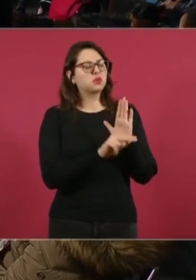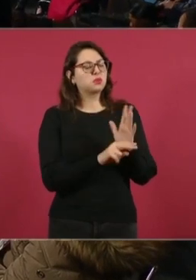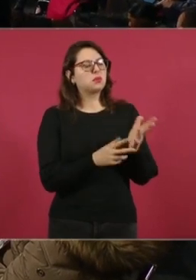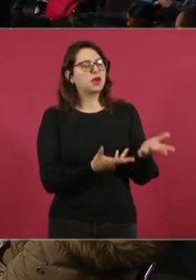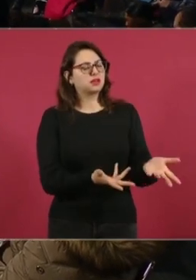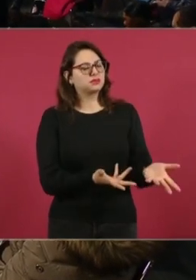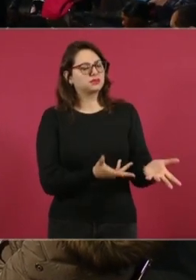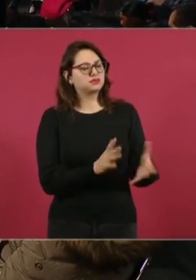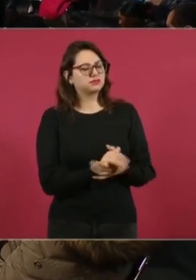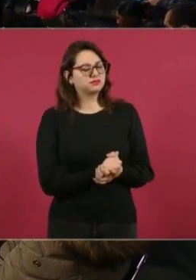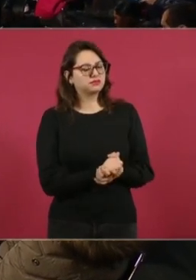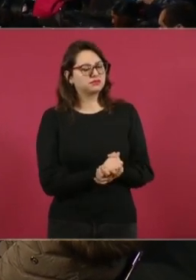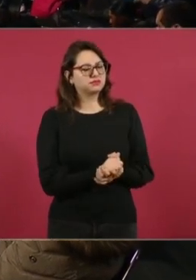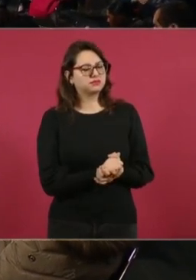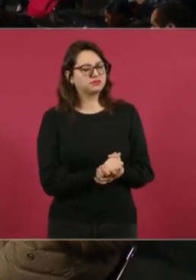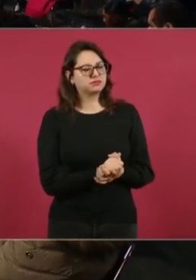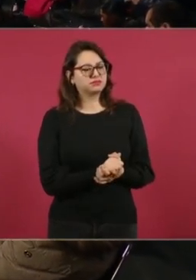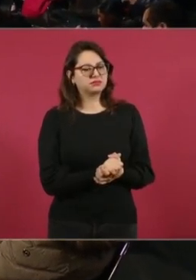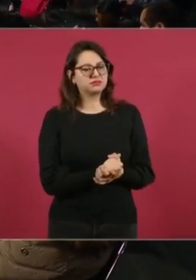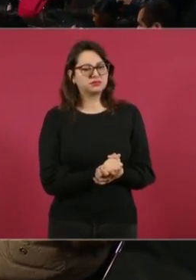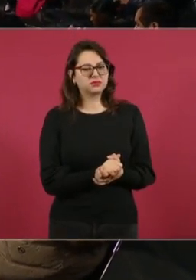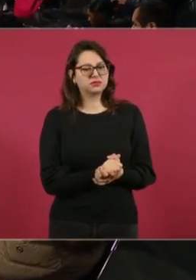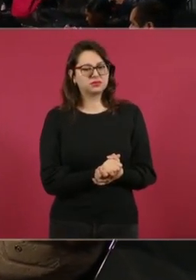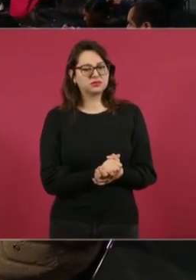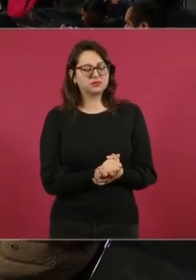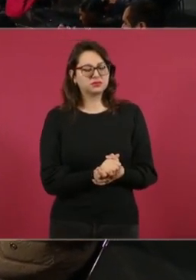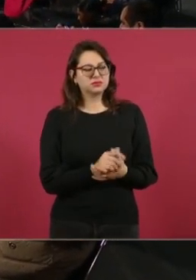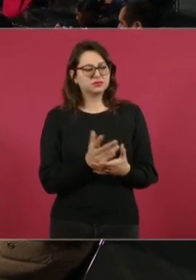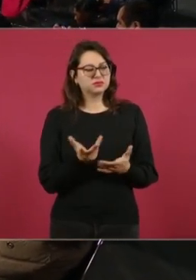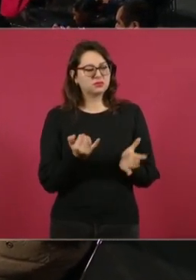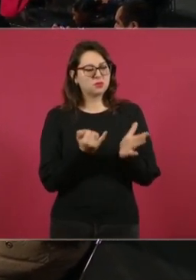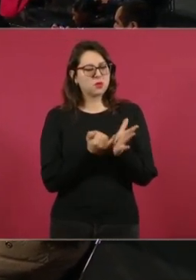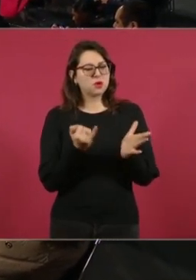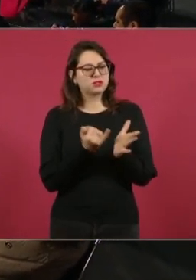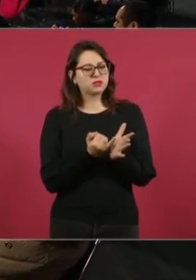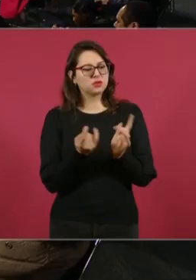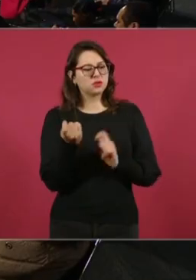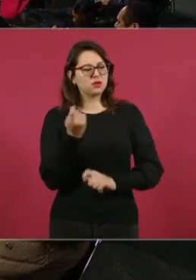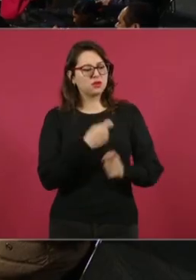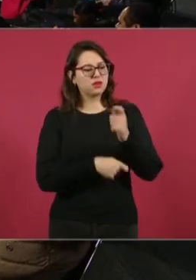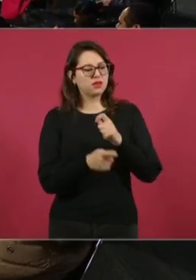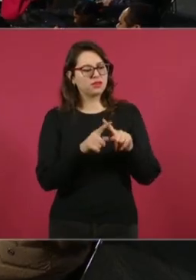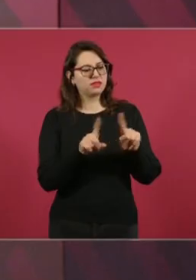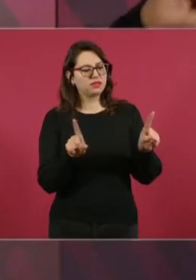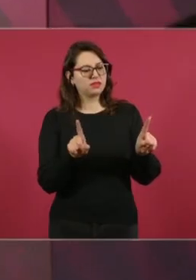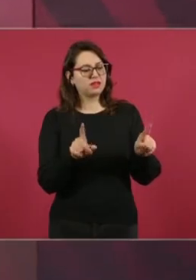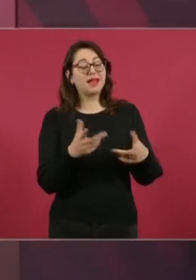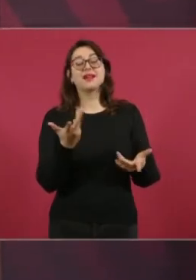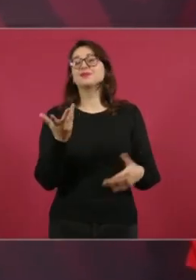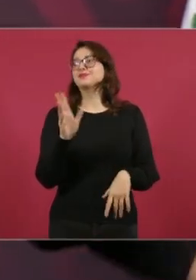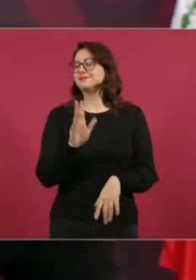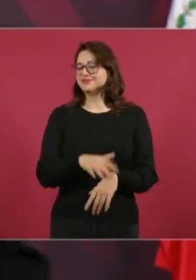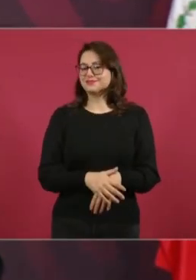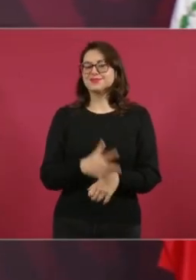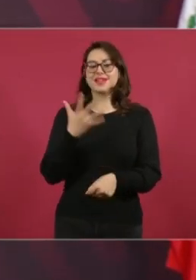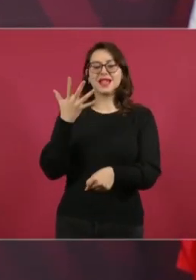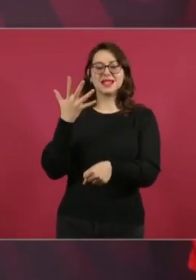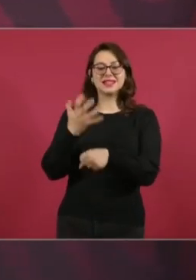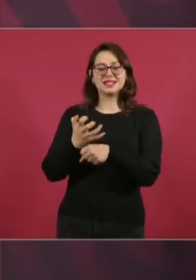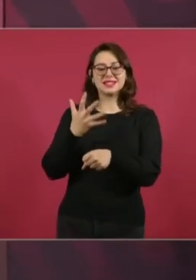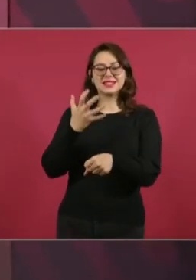hacer una especie de cabotaje… La Quinta Libertad,